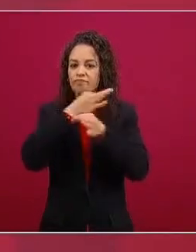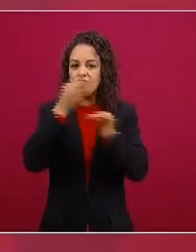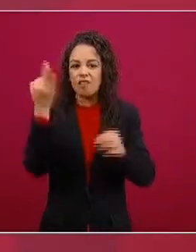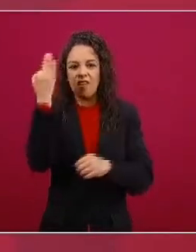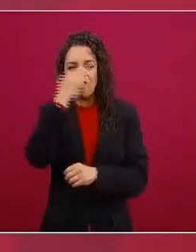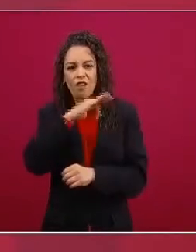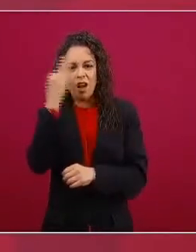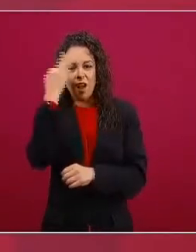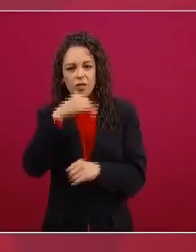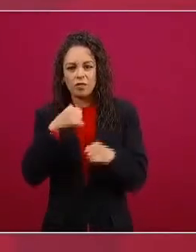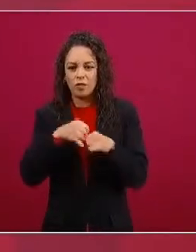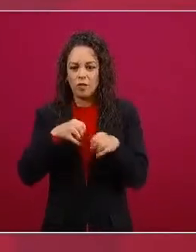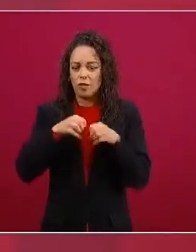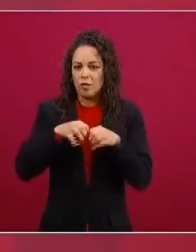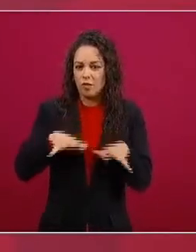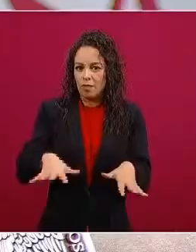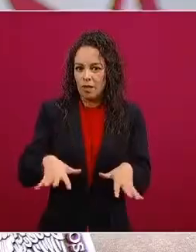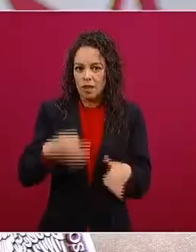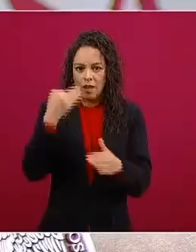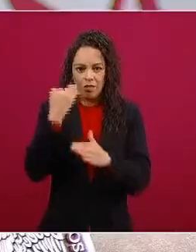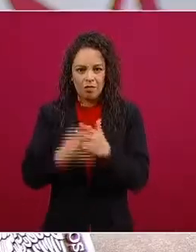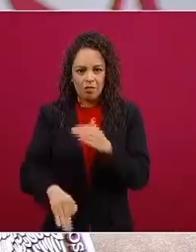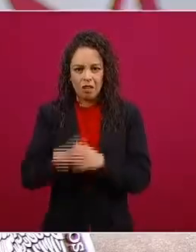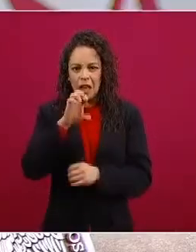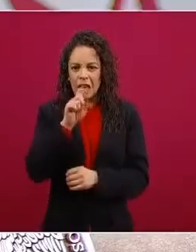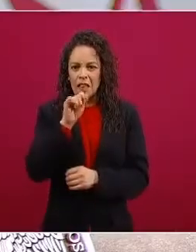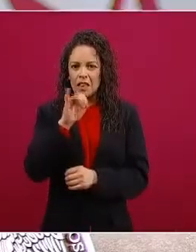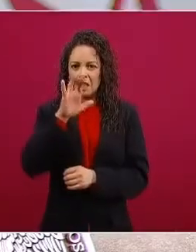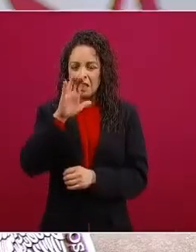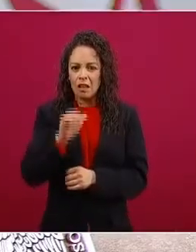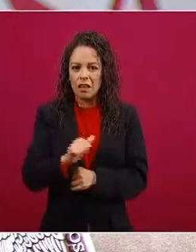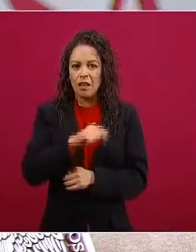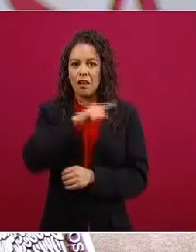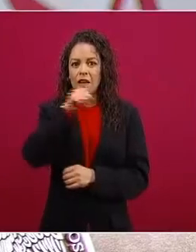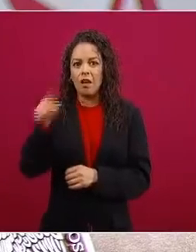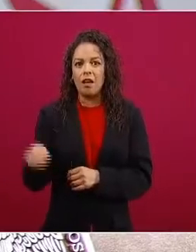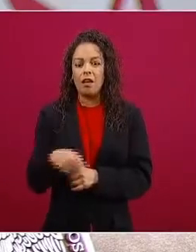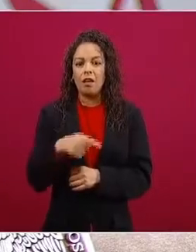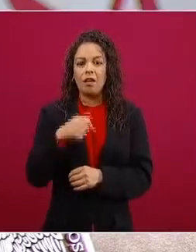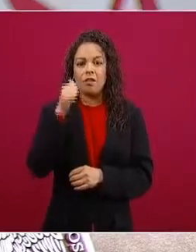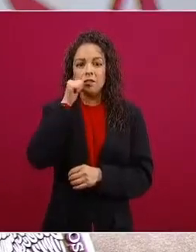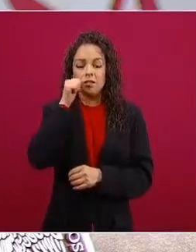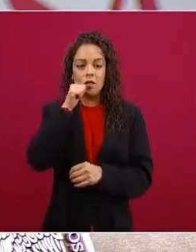manejo de la información y el alarmismo y el amarillismo